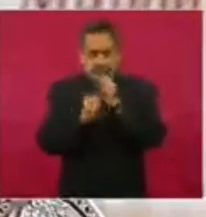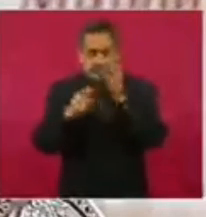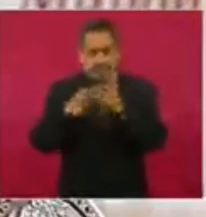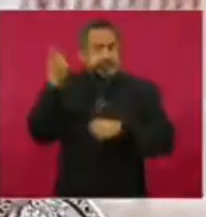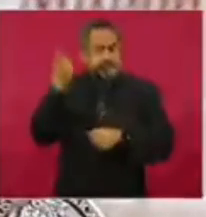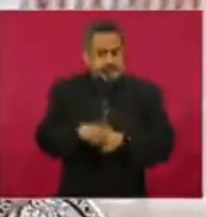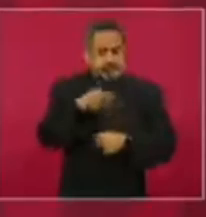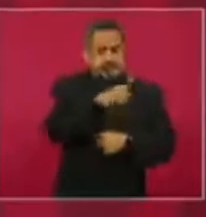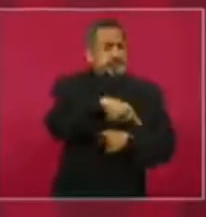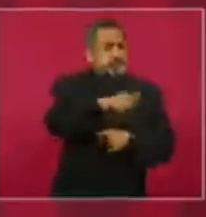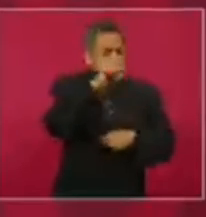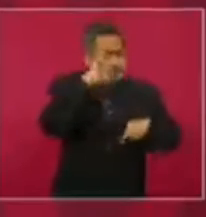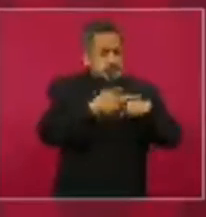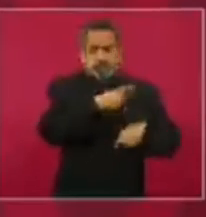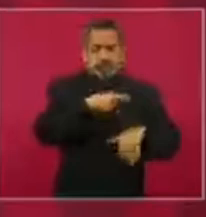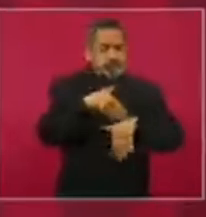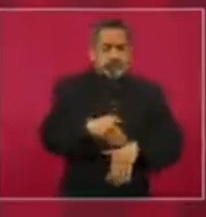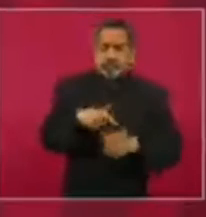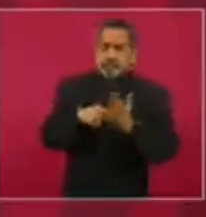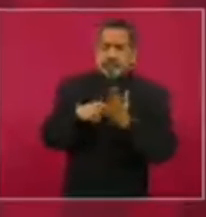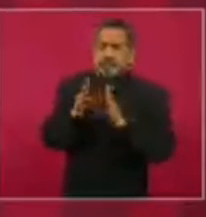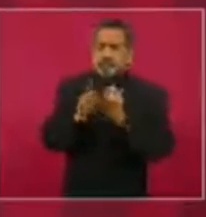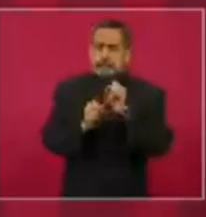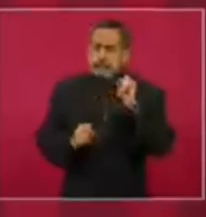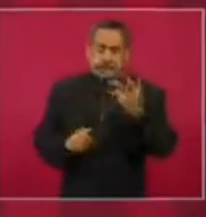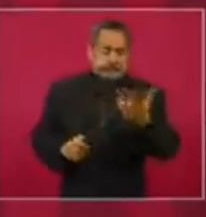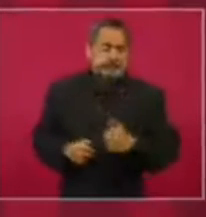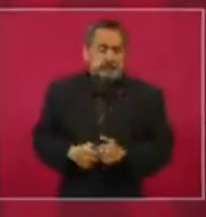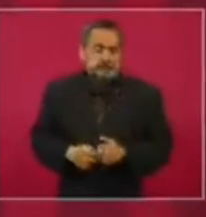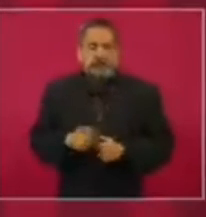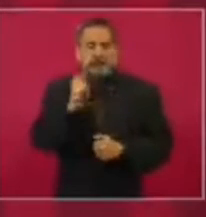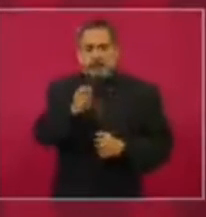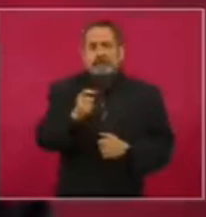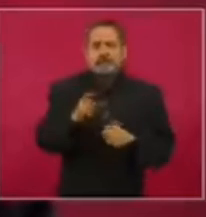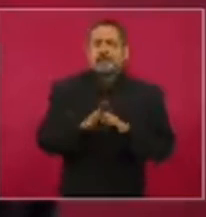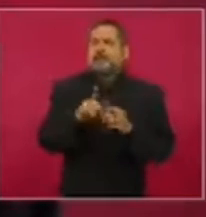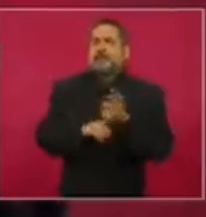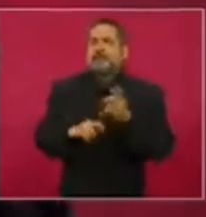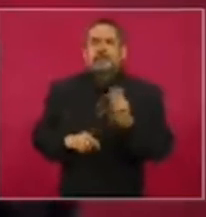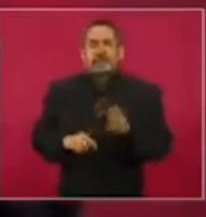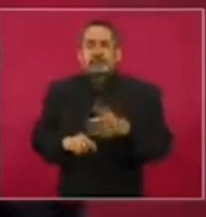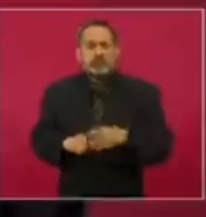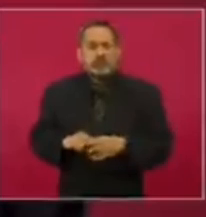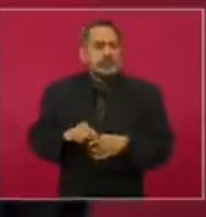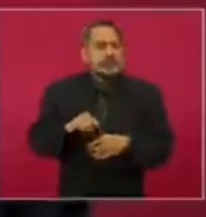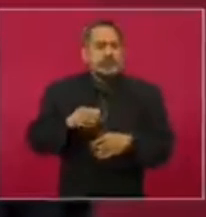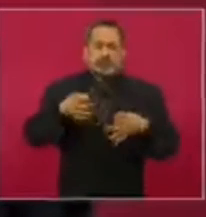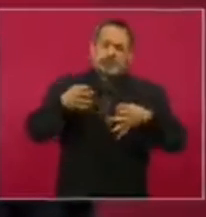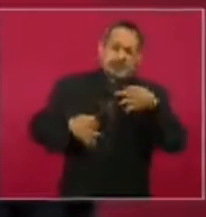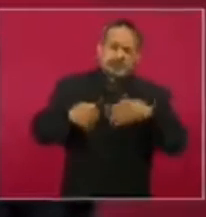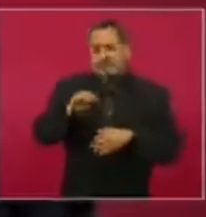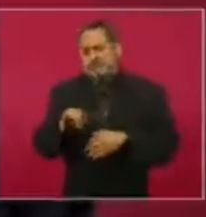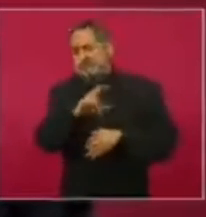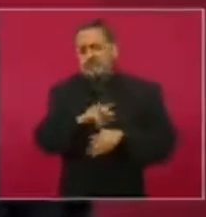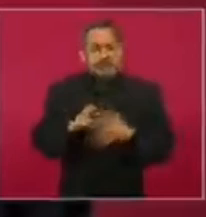los consejeros. Y en todo caso, bueno, pues esto no es un asunto nada más de autoridad jurídica